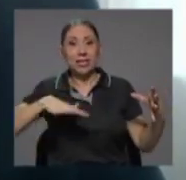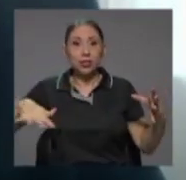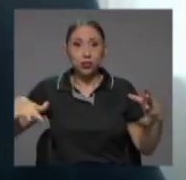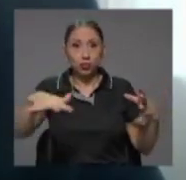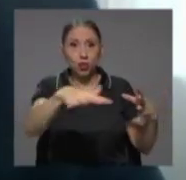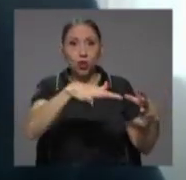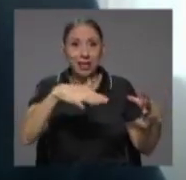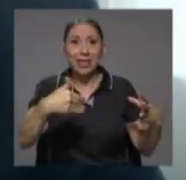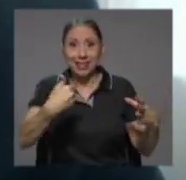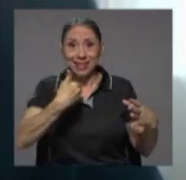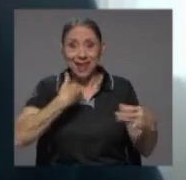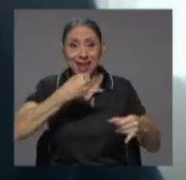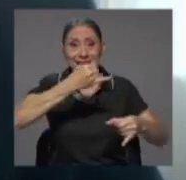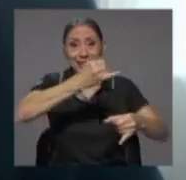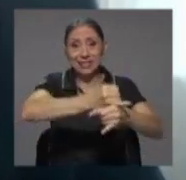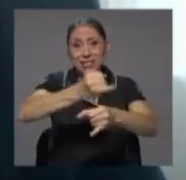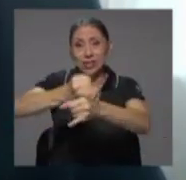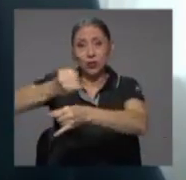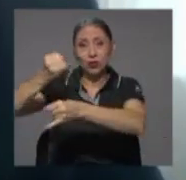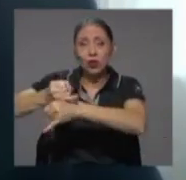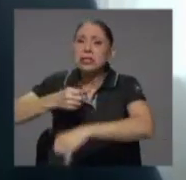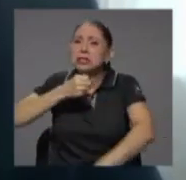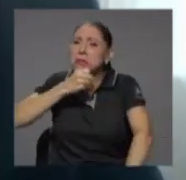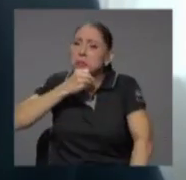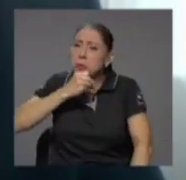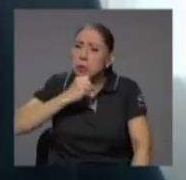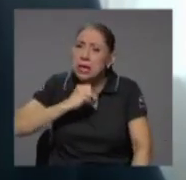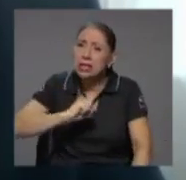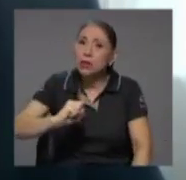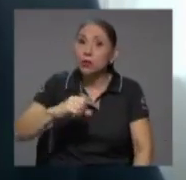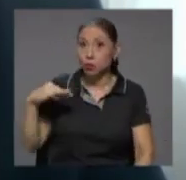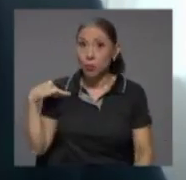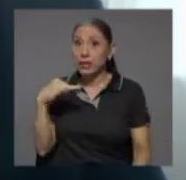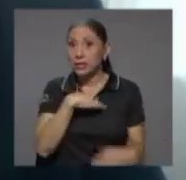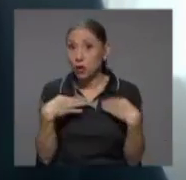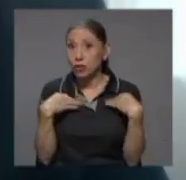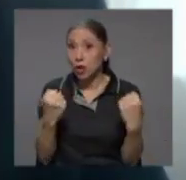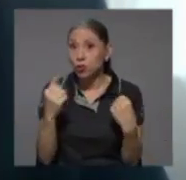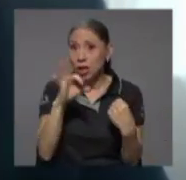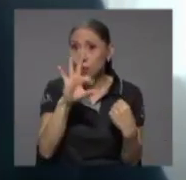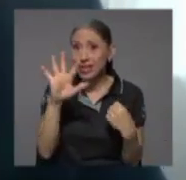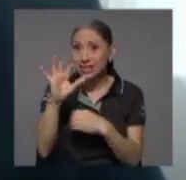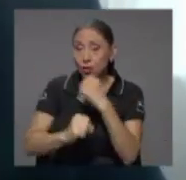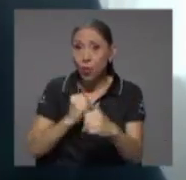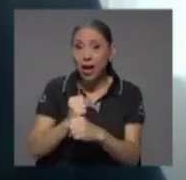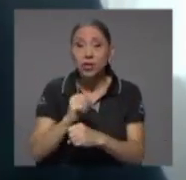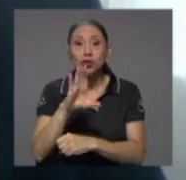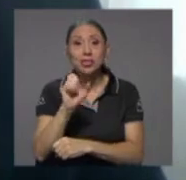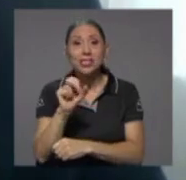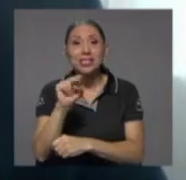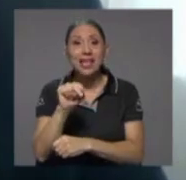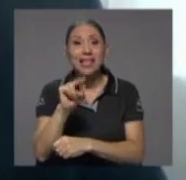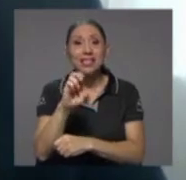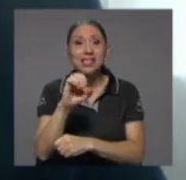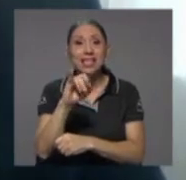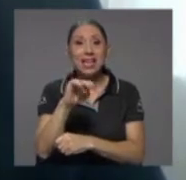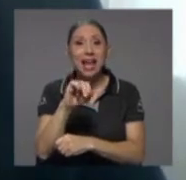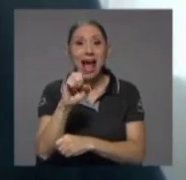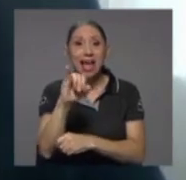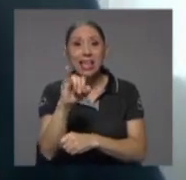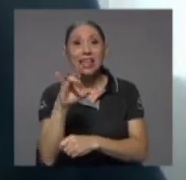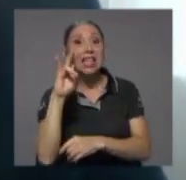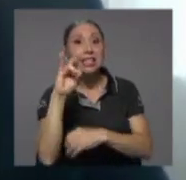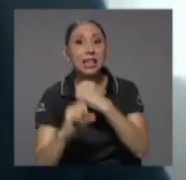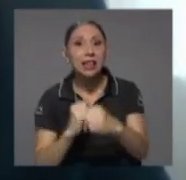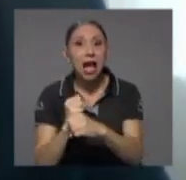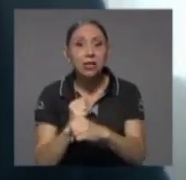instituciones muy antiguas un ministerio de salud de 95 años un censinai de 70 años un instituto